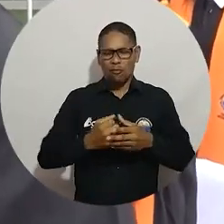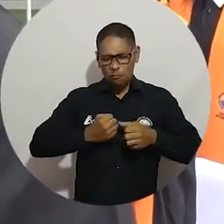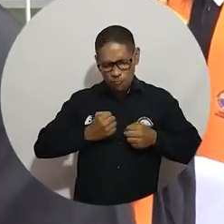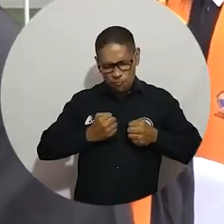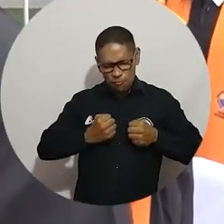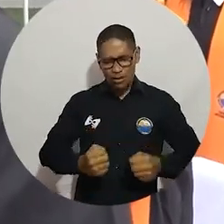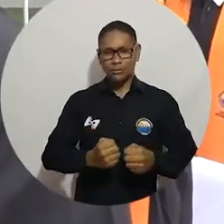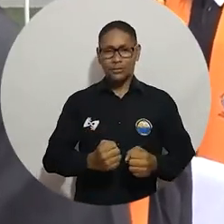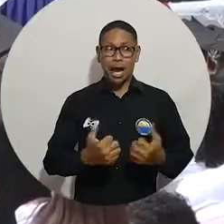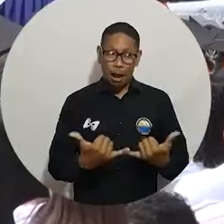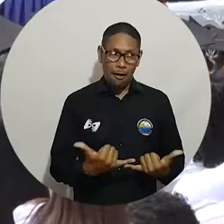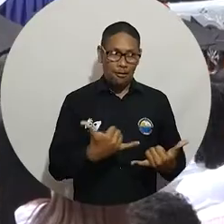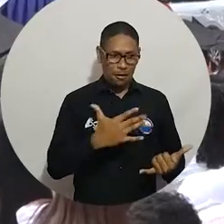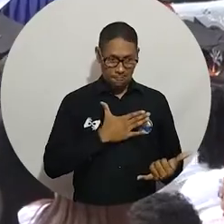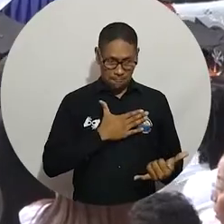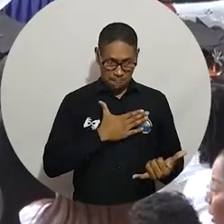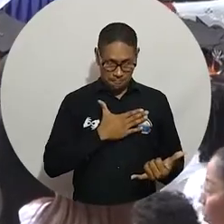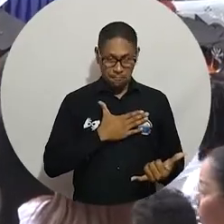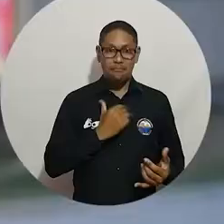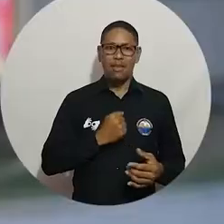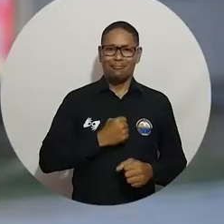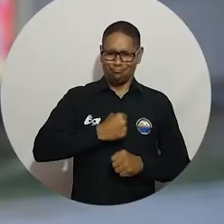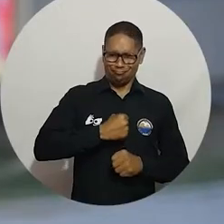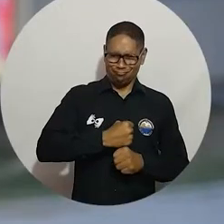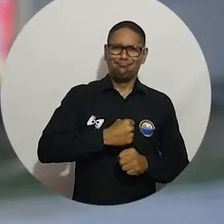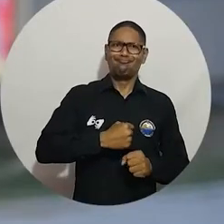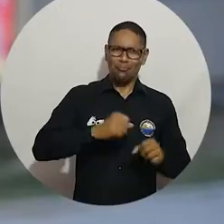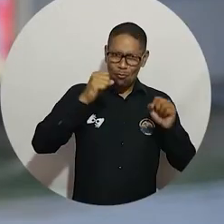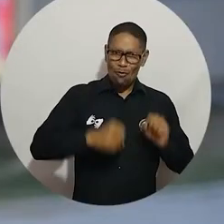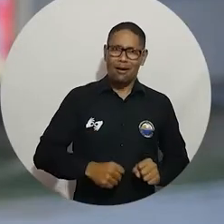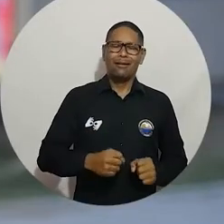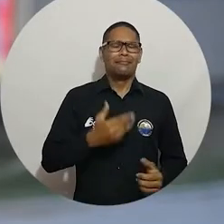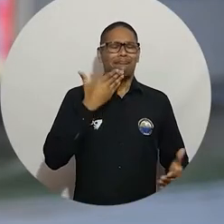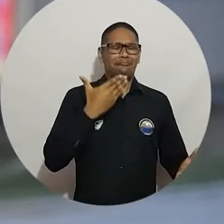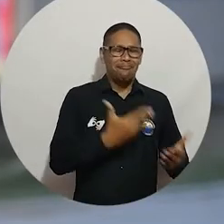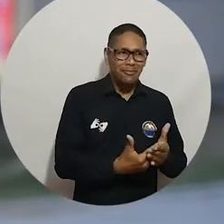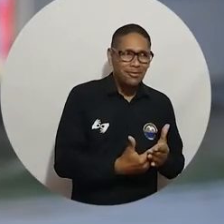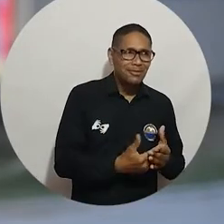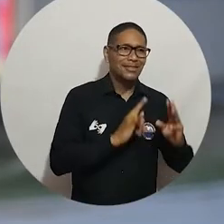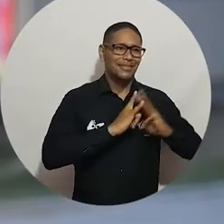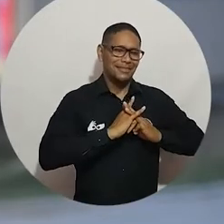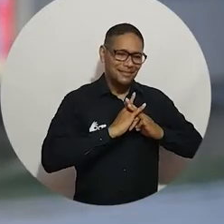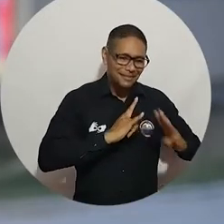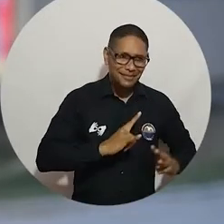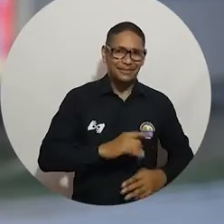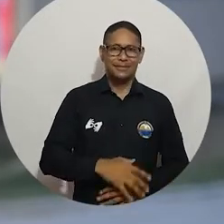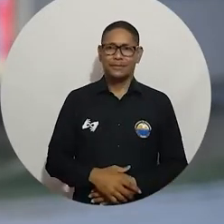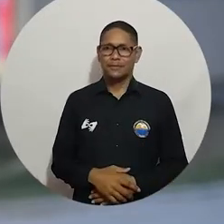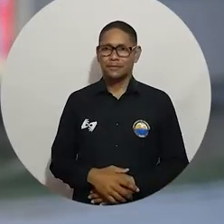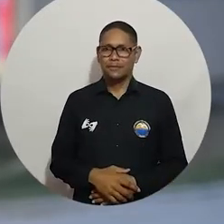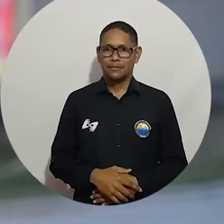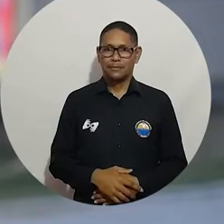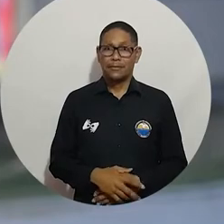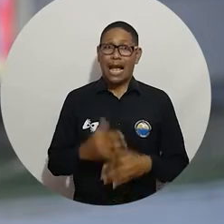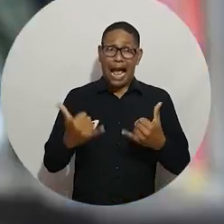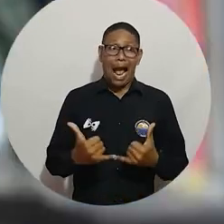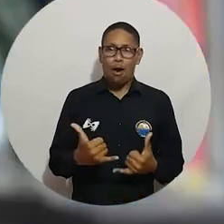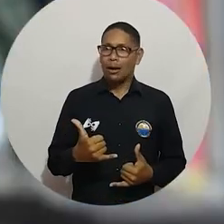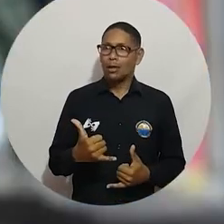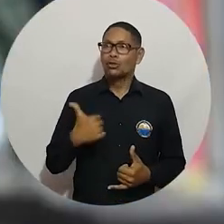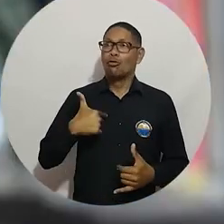contenta y pues fue una experiencia muy buena y enriquecedora para mi historia laboral.